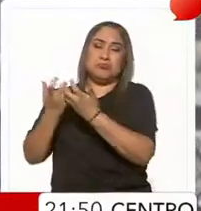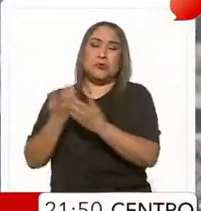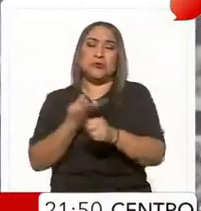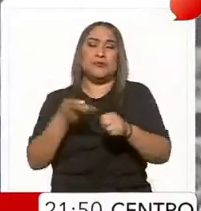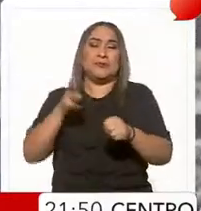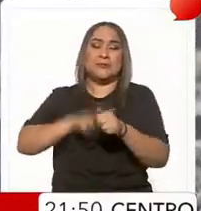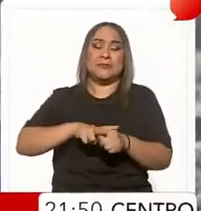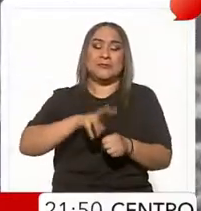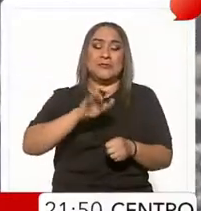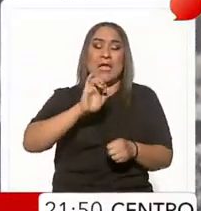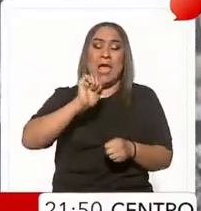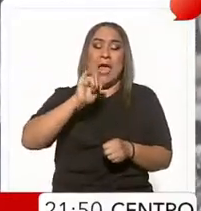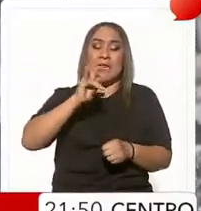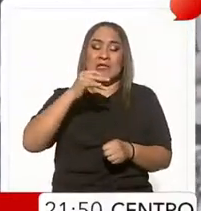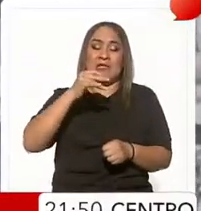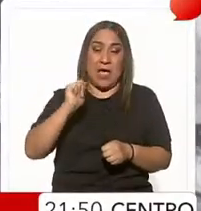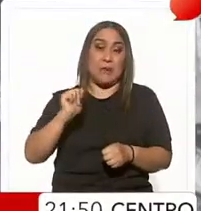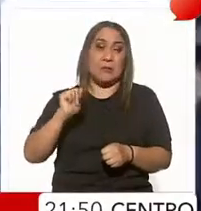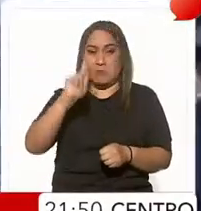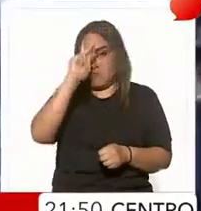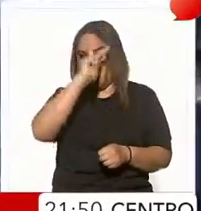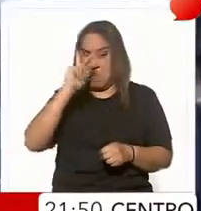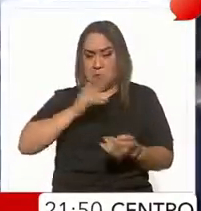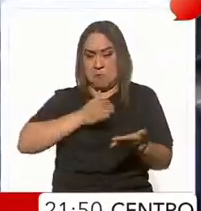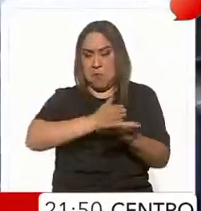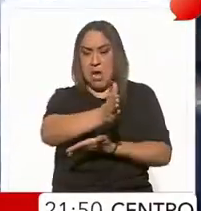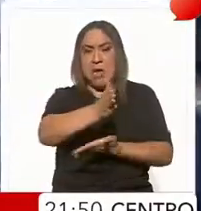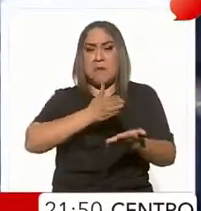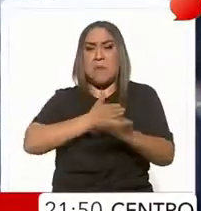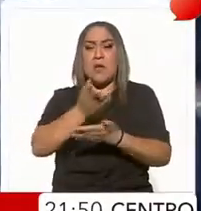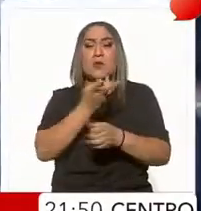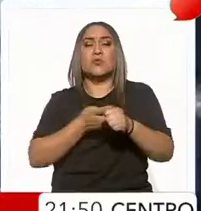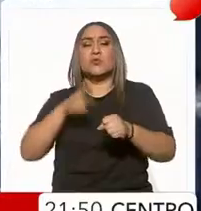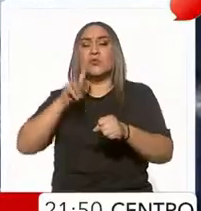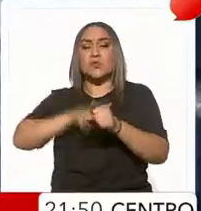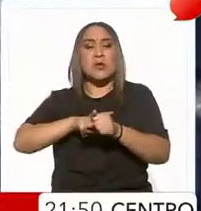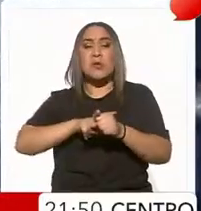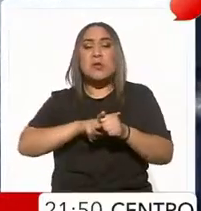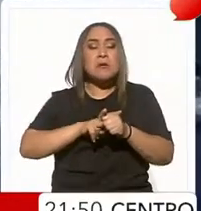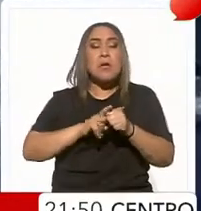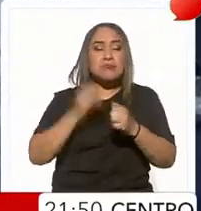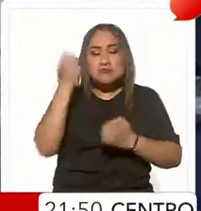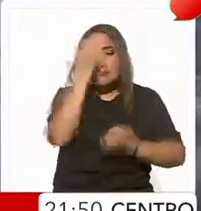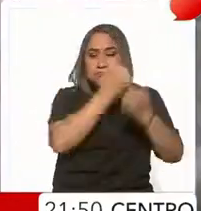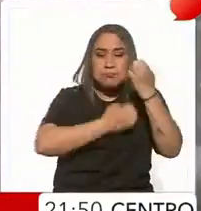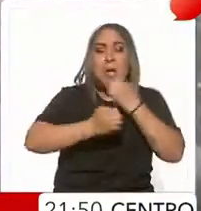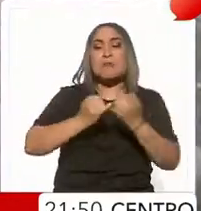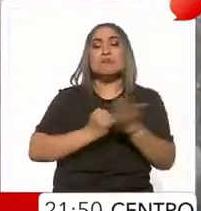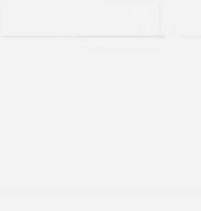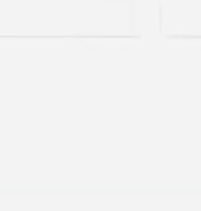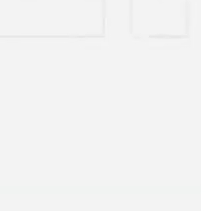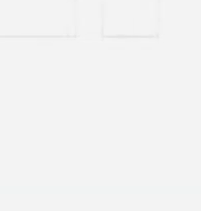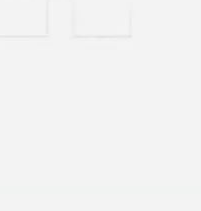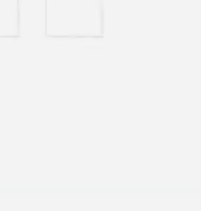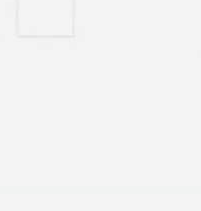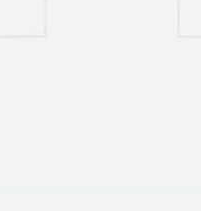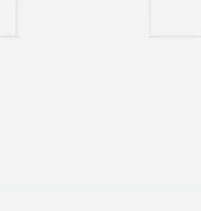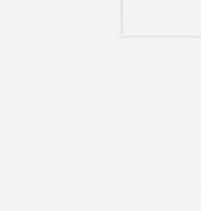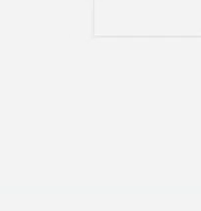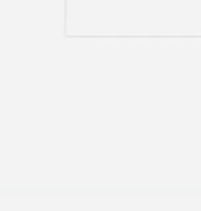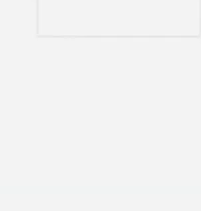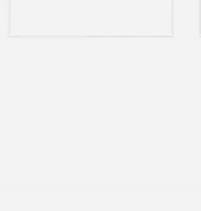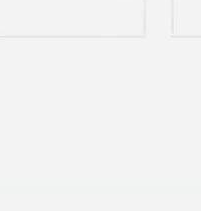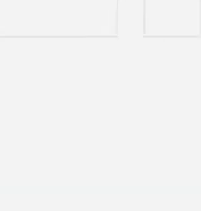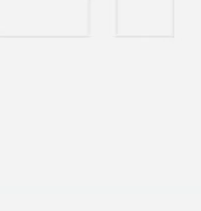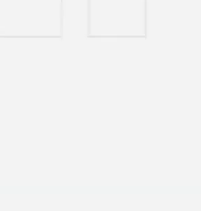de una mortal incursión en la que el ejército israelí reportó haber terminado la operación con la muerte de 200 presuntos militantes de